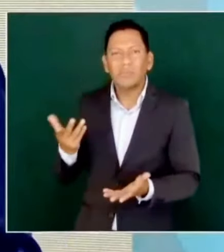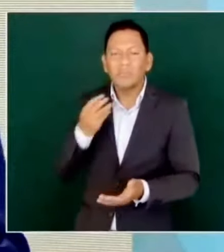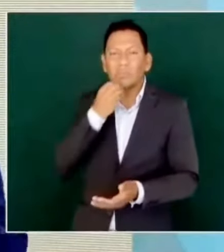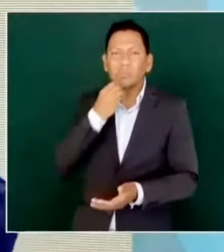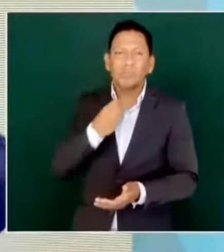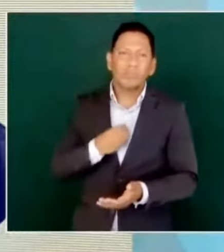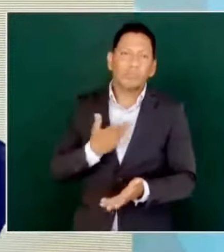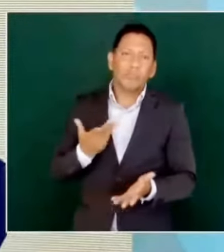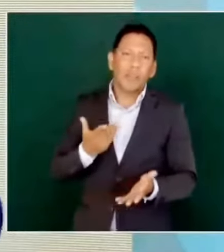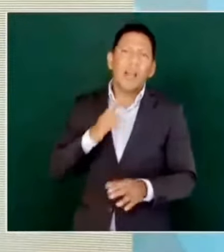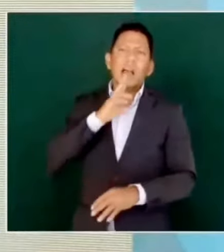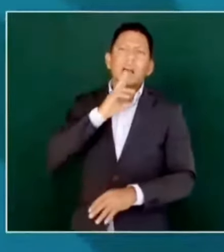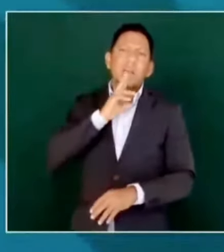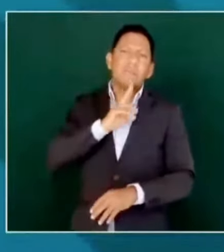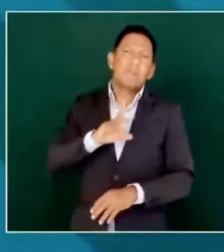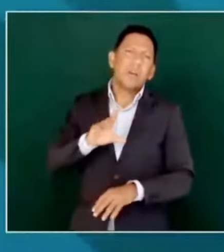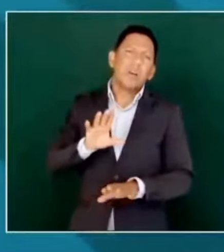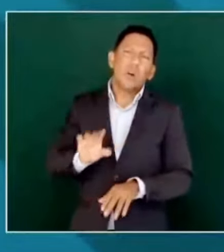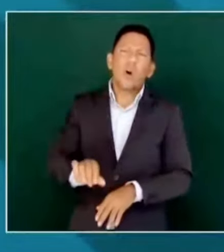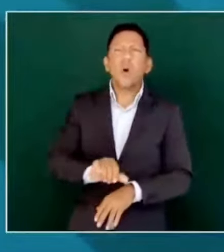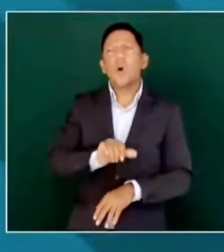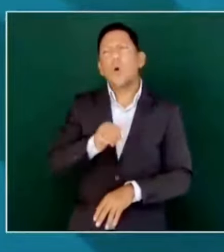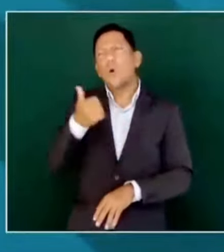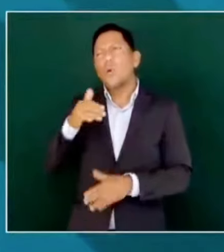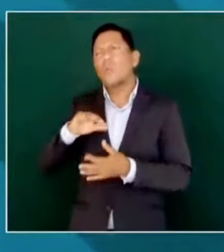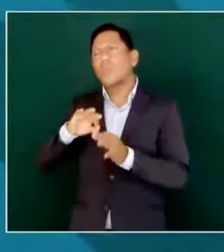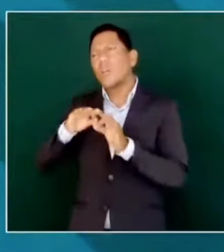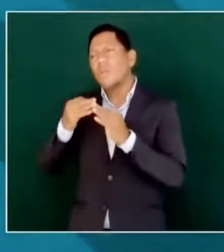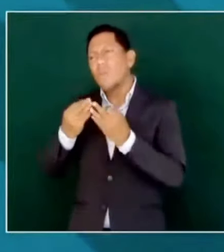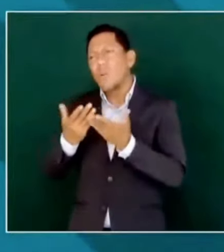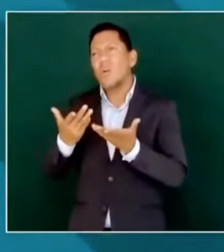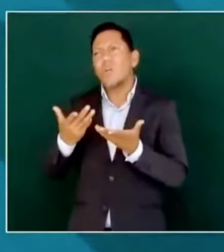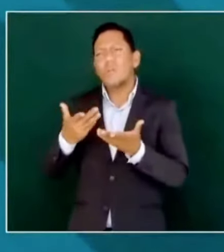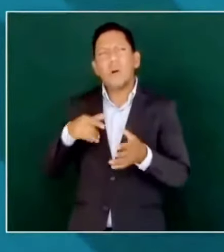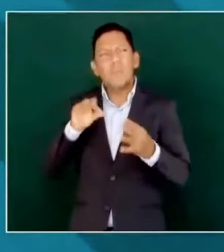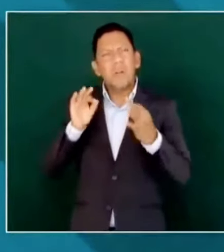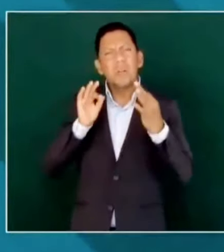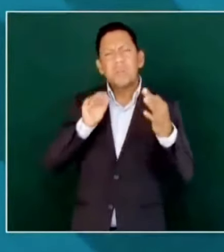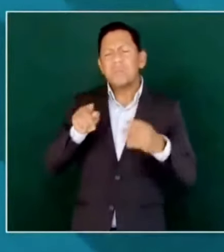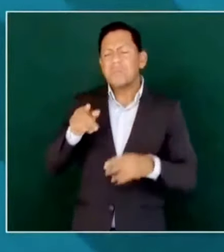Hay que buscar otros métodos de lucha porque no se va a poder,